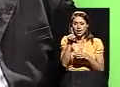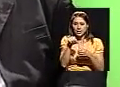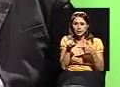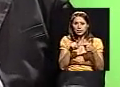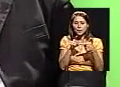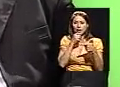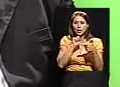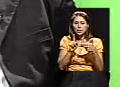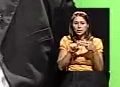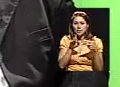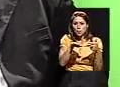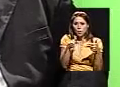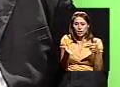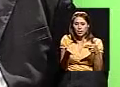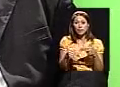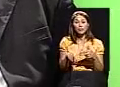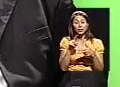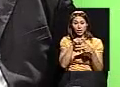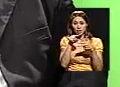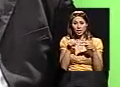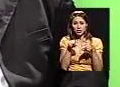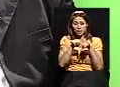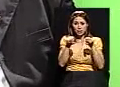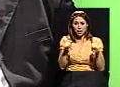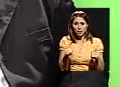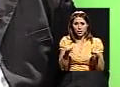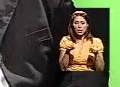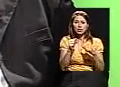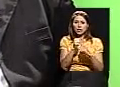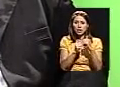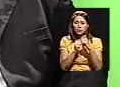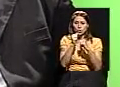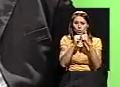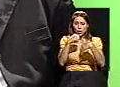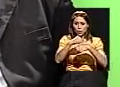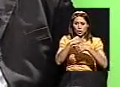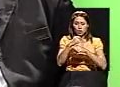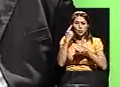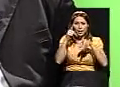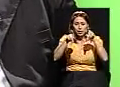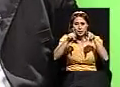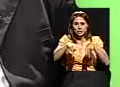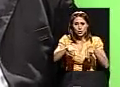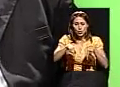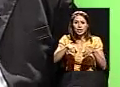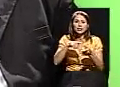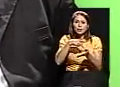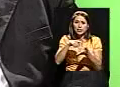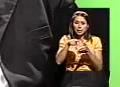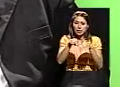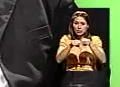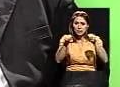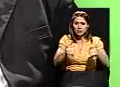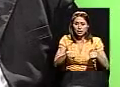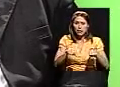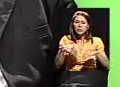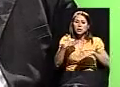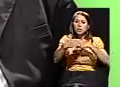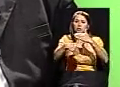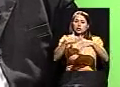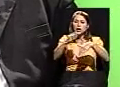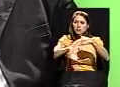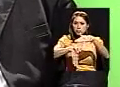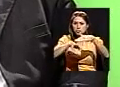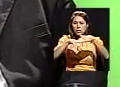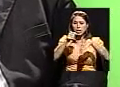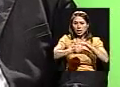vejez y muerte está estructurado para que las personas cotizantes al régimen, cuando alcancen determinada edad,